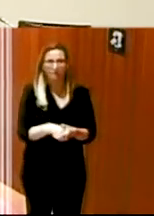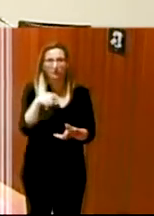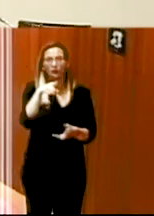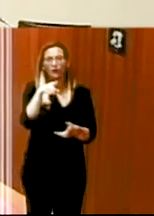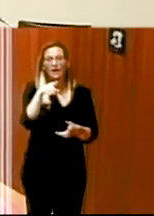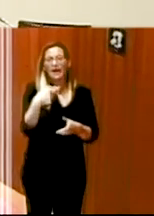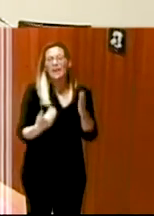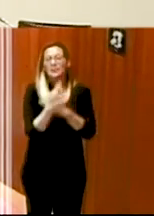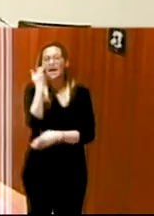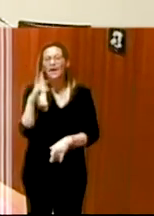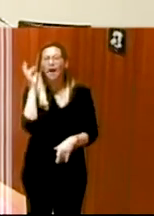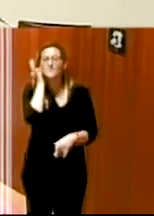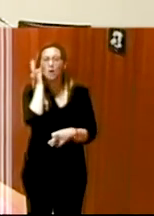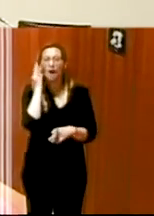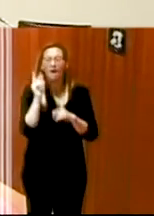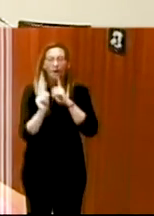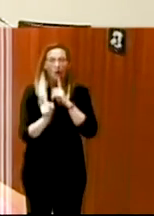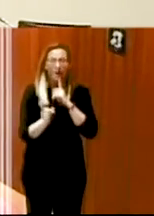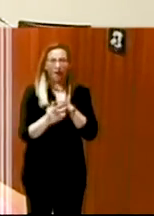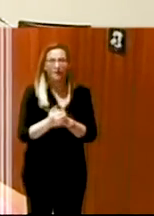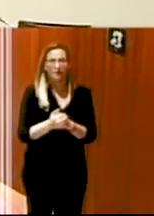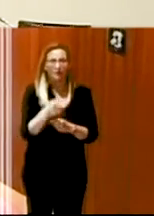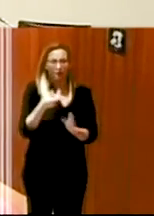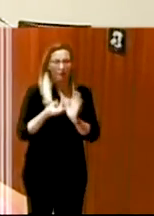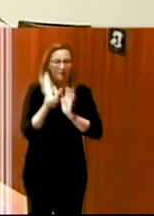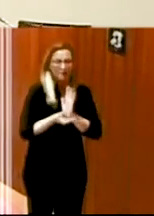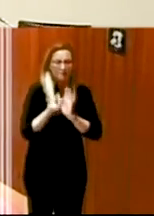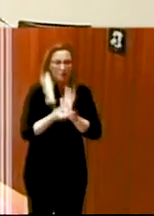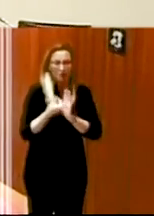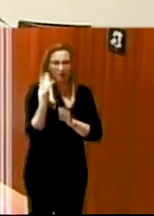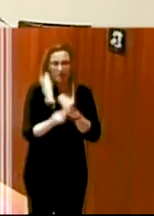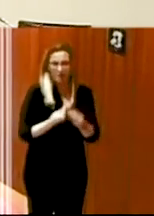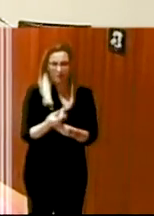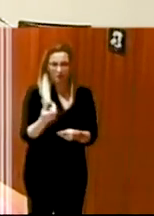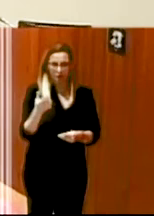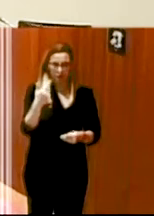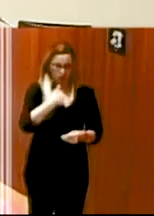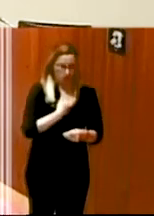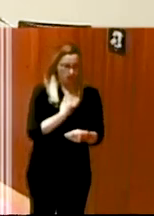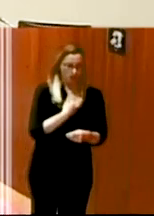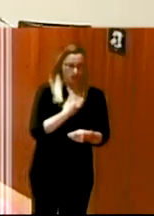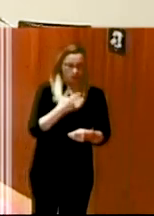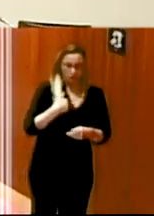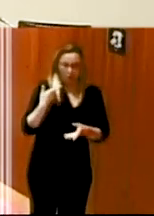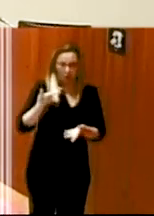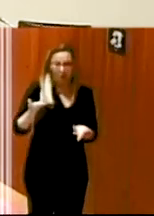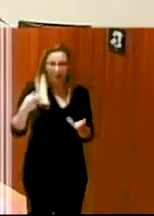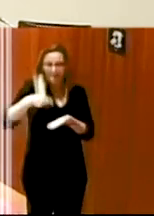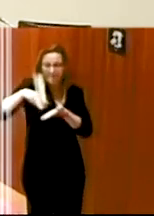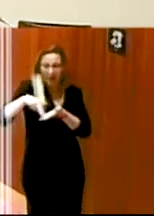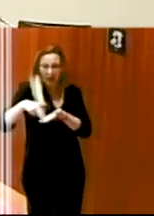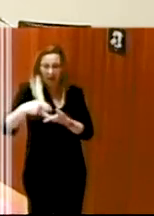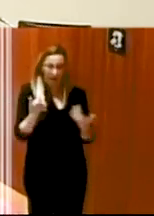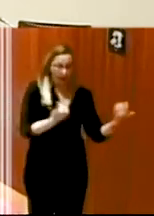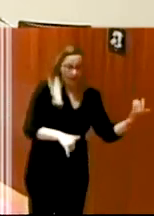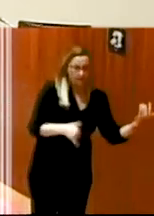en un espectáculo haciendo signo danza ella cantando y fusionar esas dos disciplinas